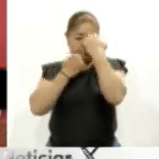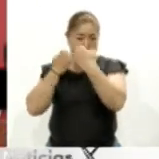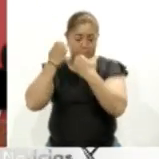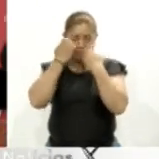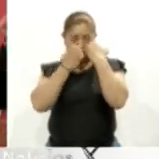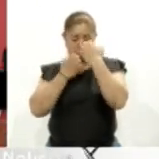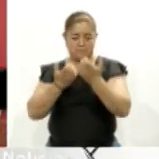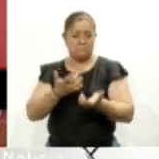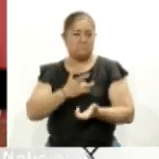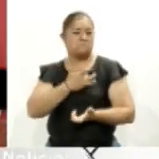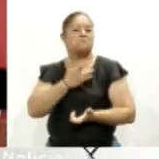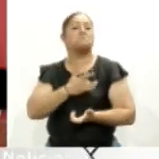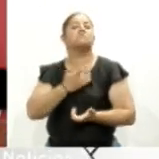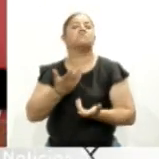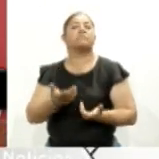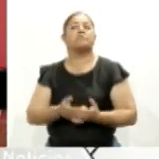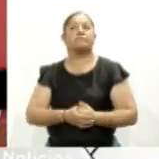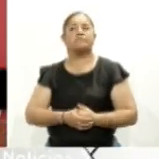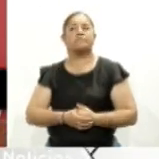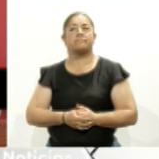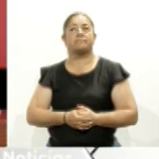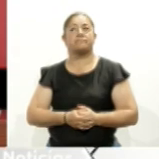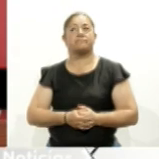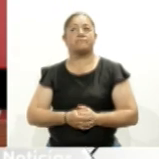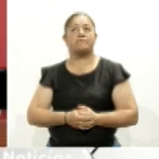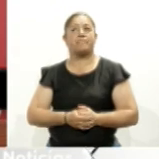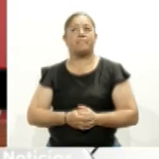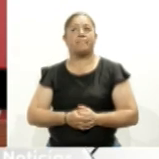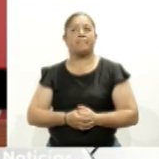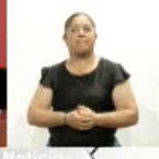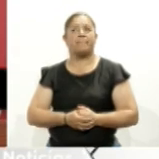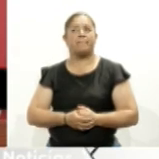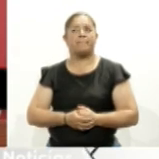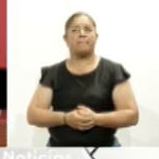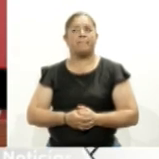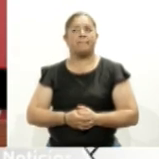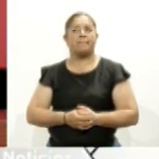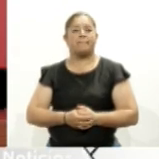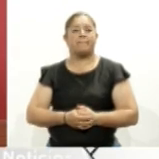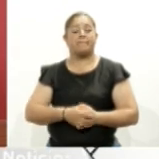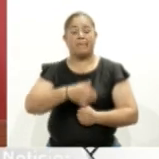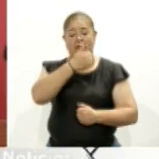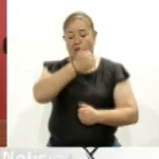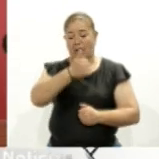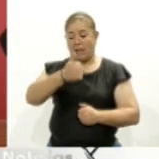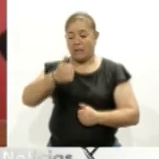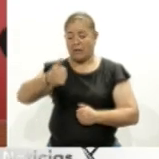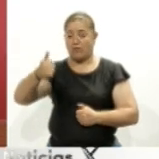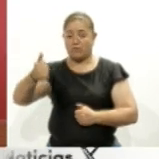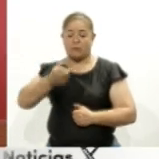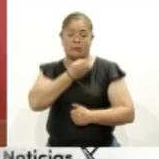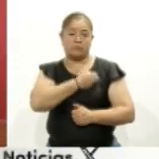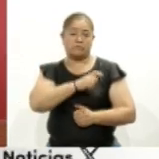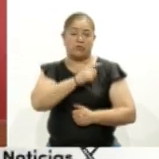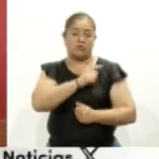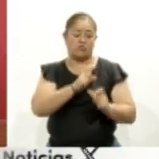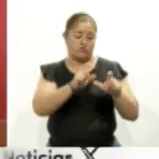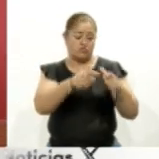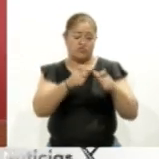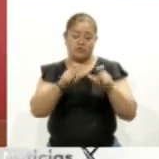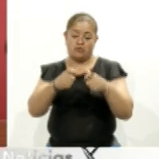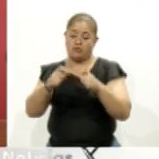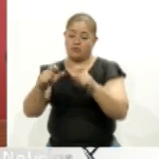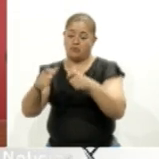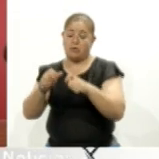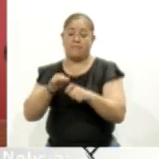cómo vamos centro de salud por centro de salud, unidad médica por unidad médica,